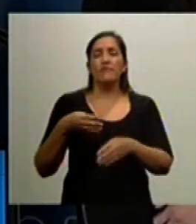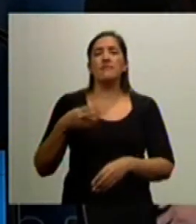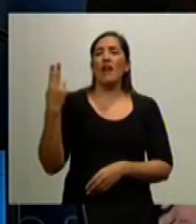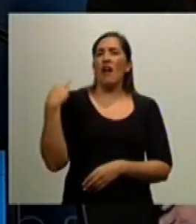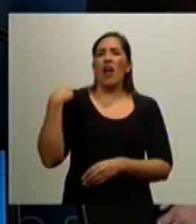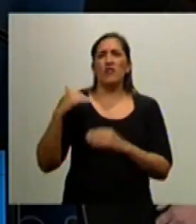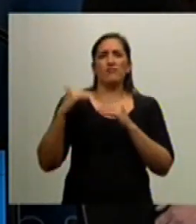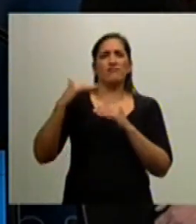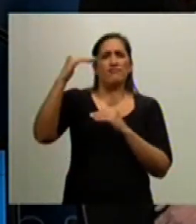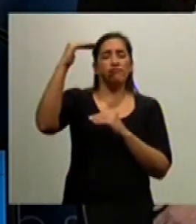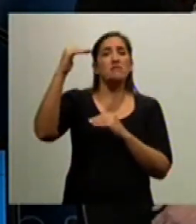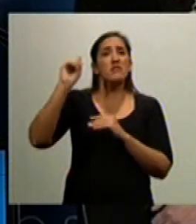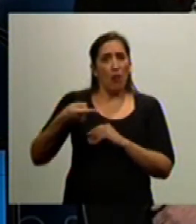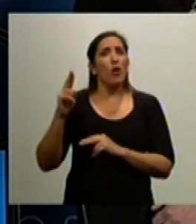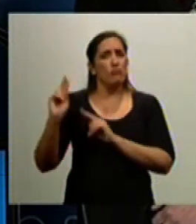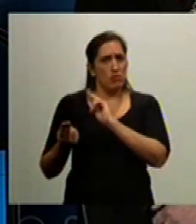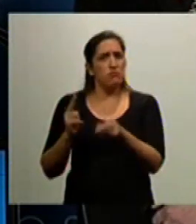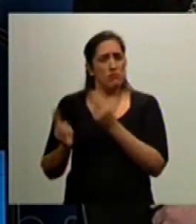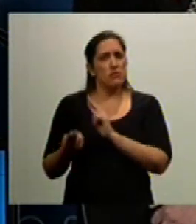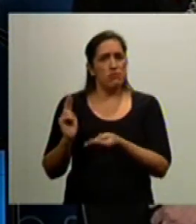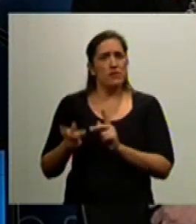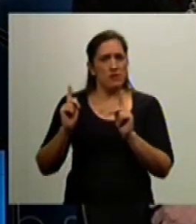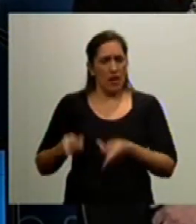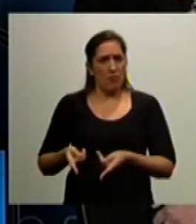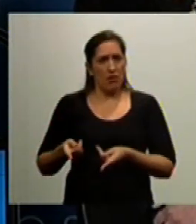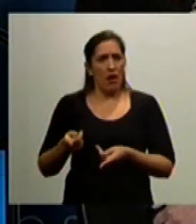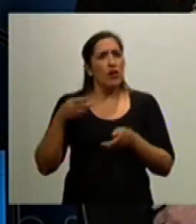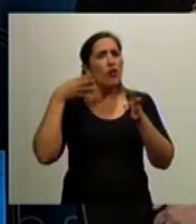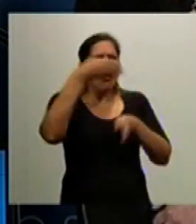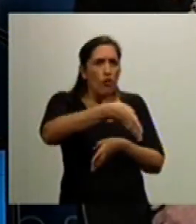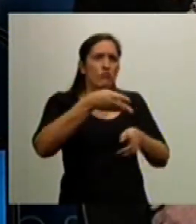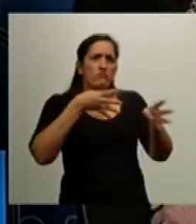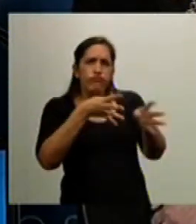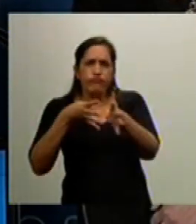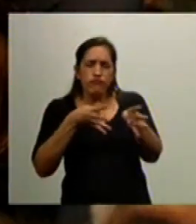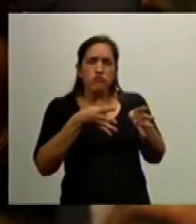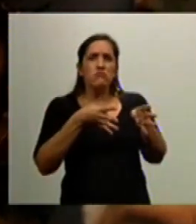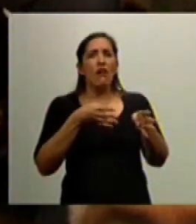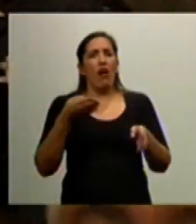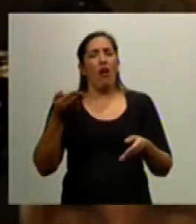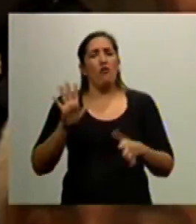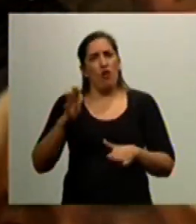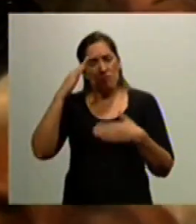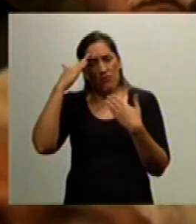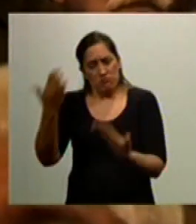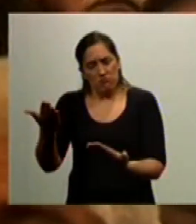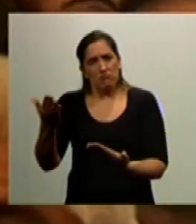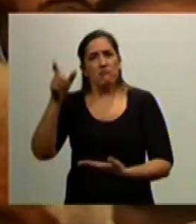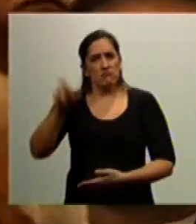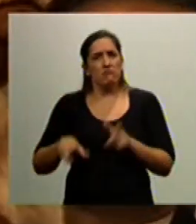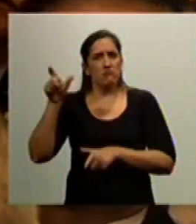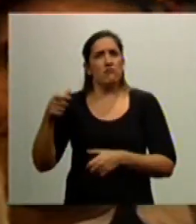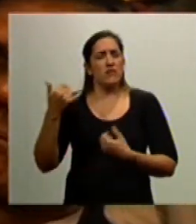suboficiales que también perdieron la vida en combate con honor y gloria